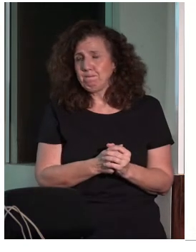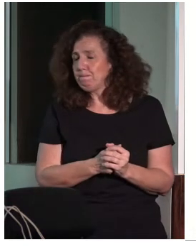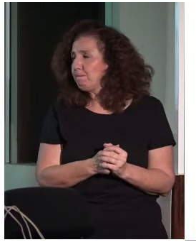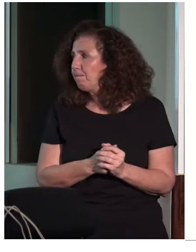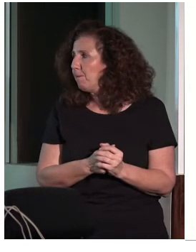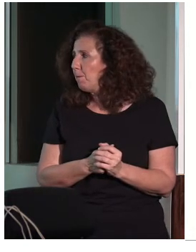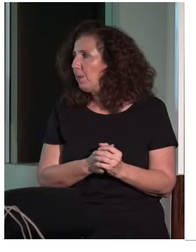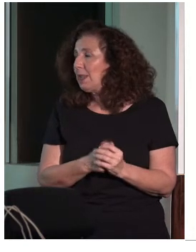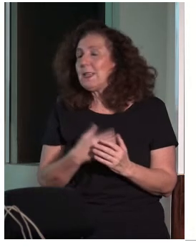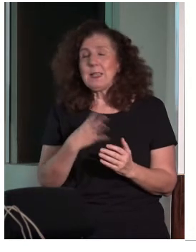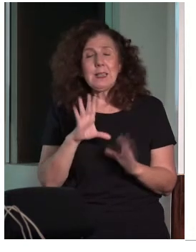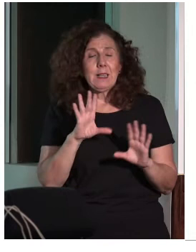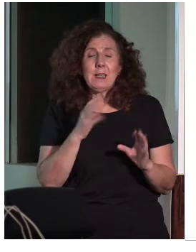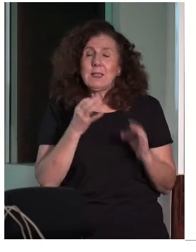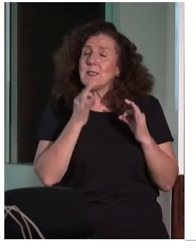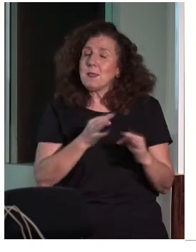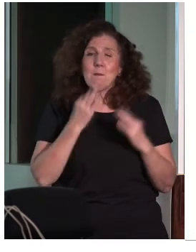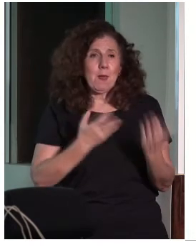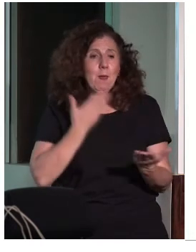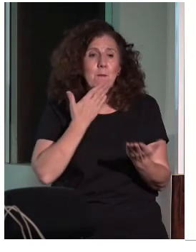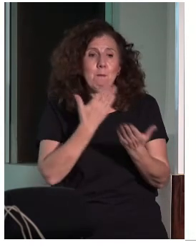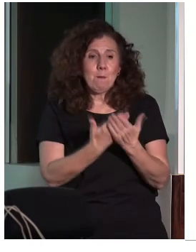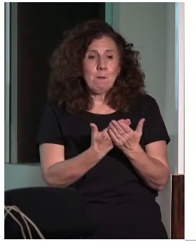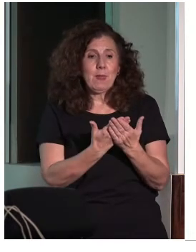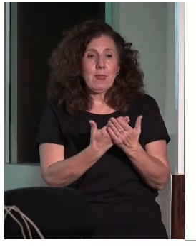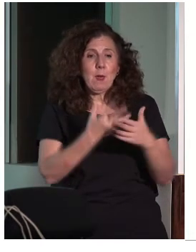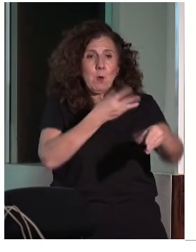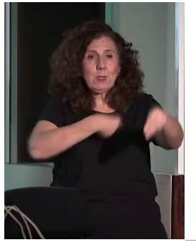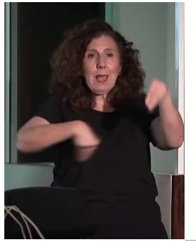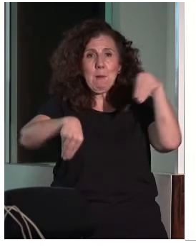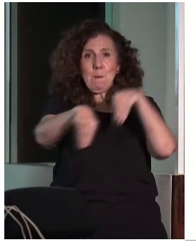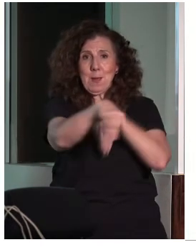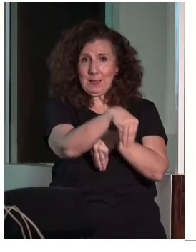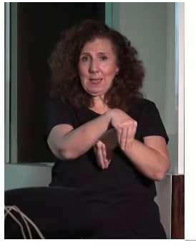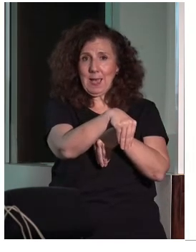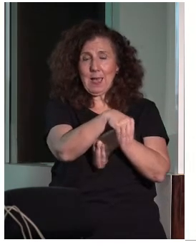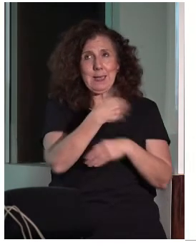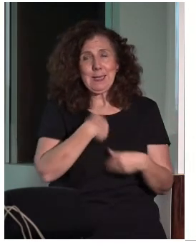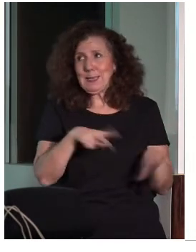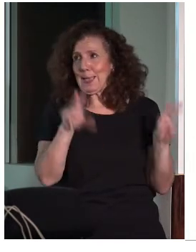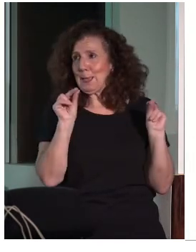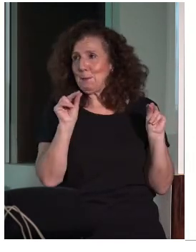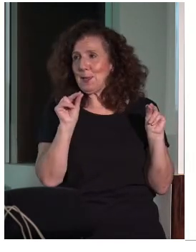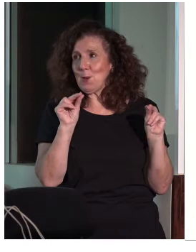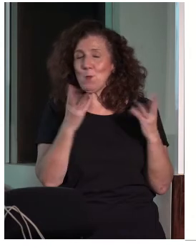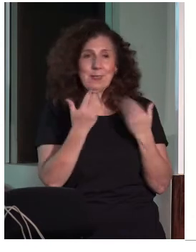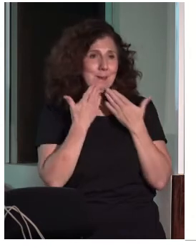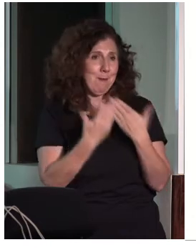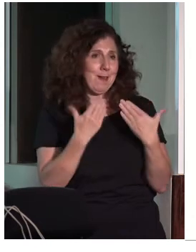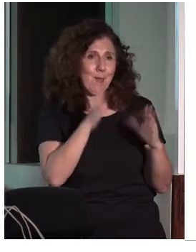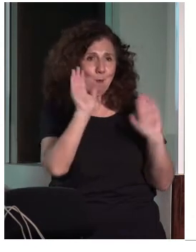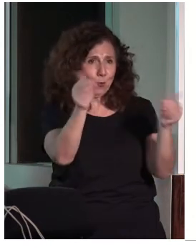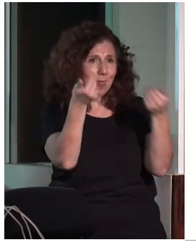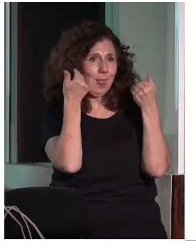Lo que sí solicitamos es empatía ante todo. Y, bueno, yo termino ya. Les doy las gracias por su